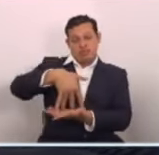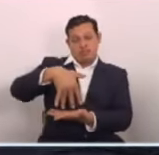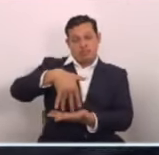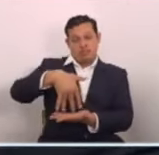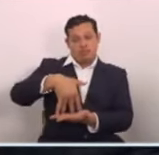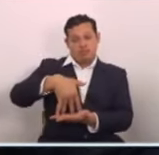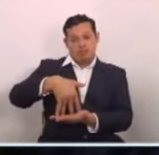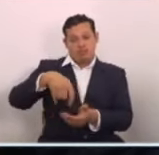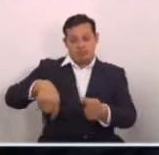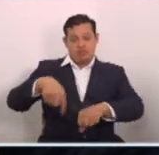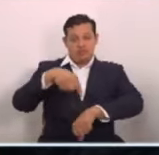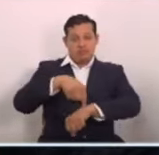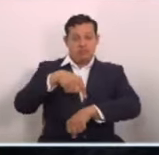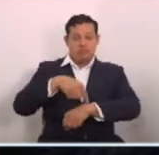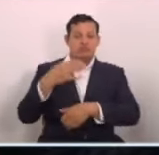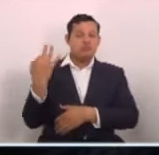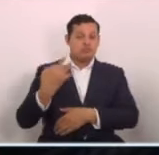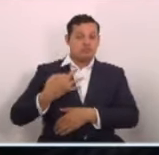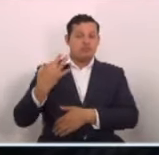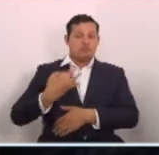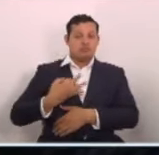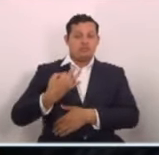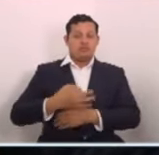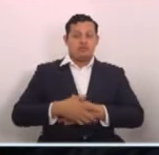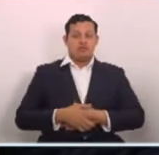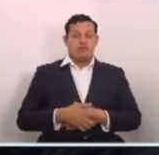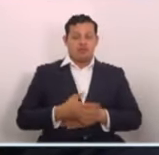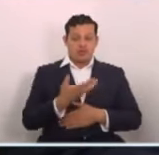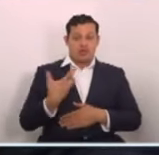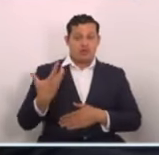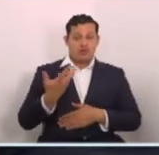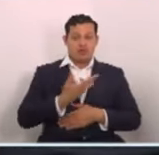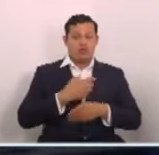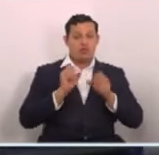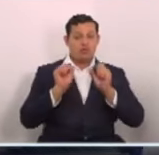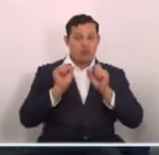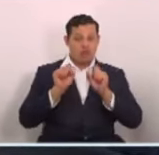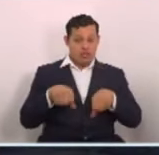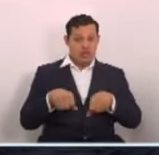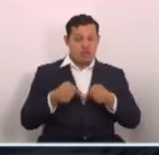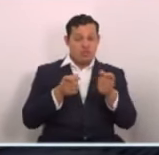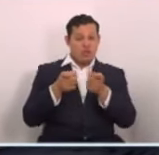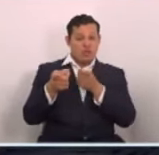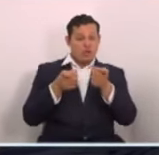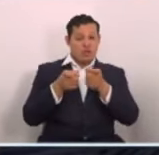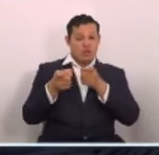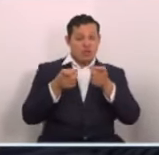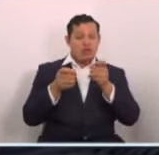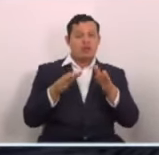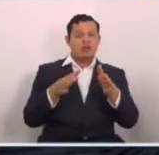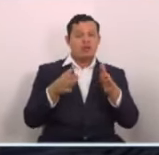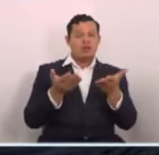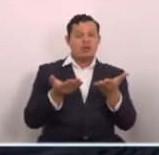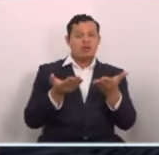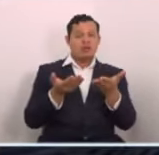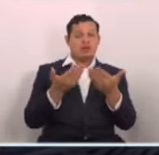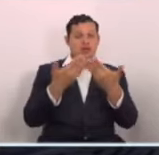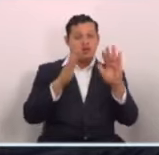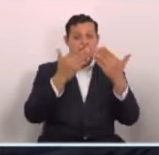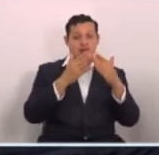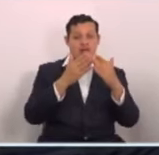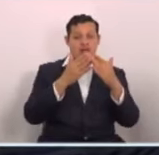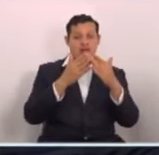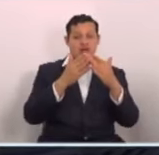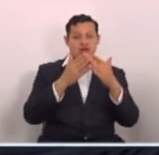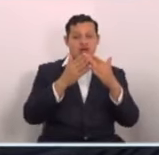en esta hora de necesidad. Nosotros hemos podido estar monitoreando a través de los diferentes